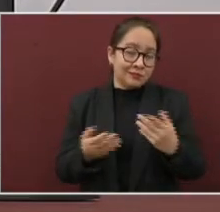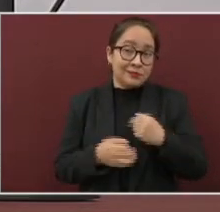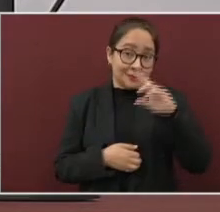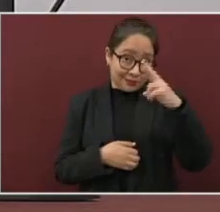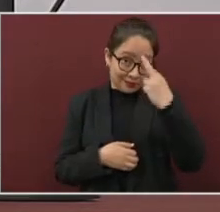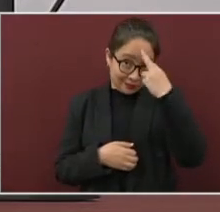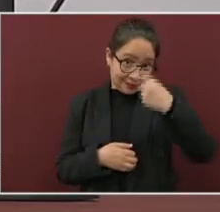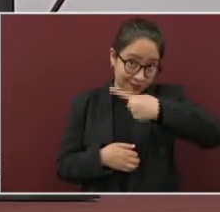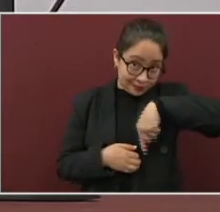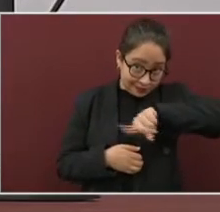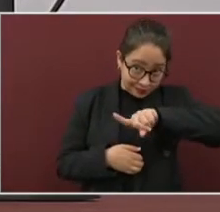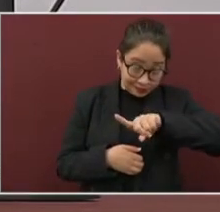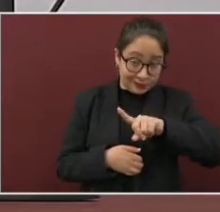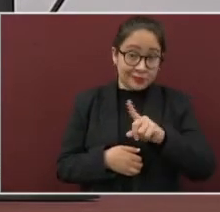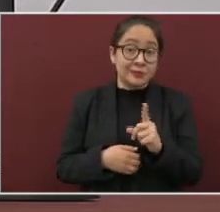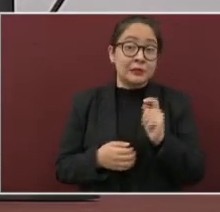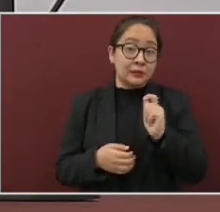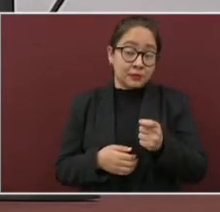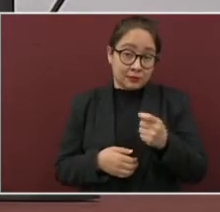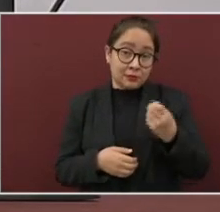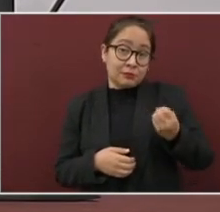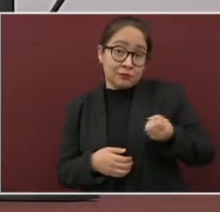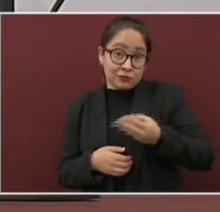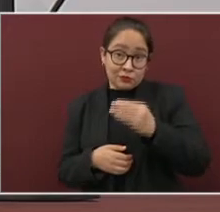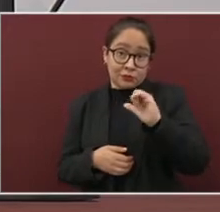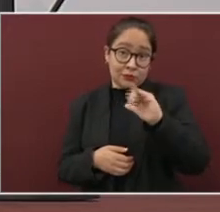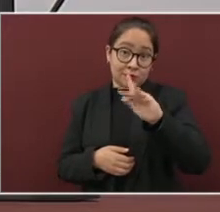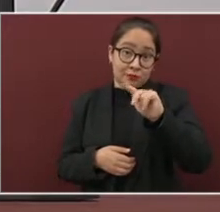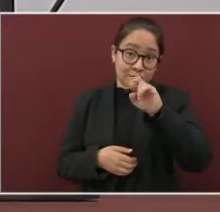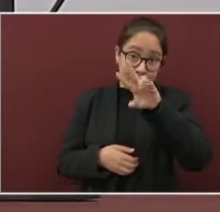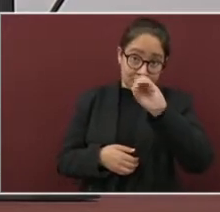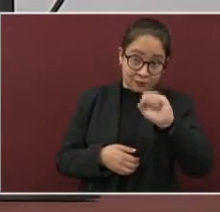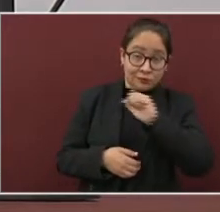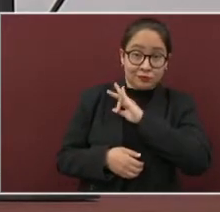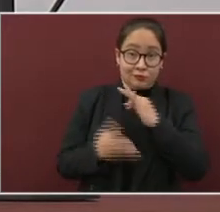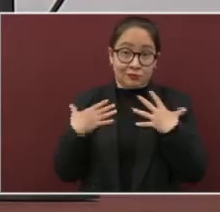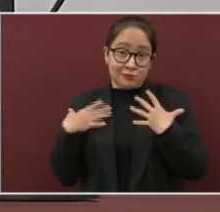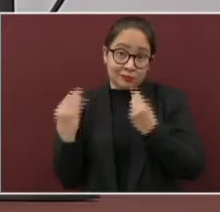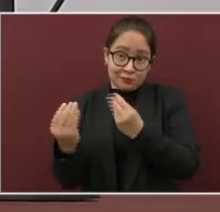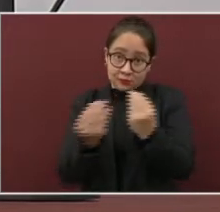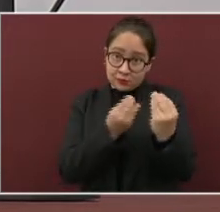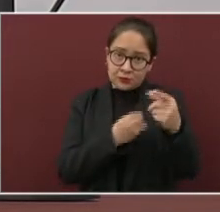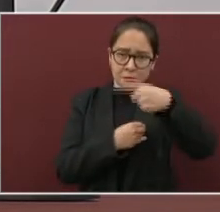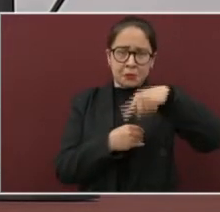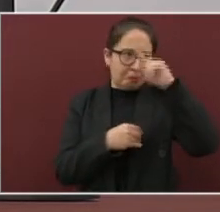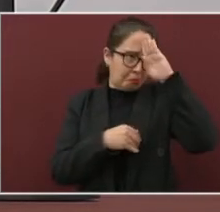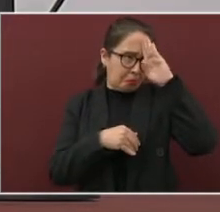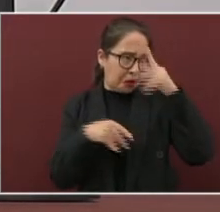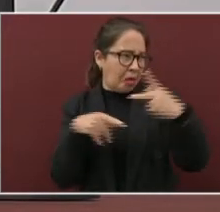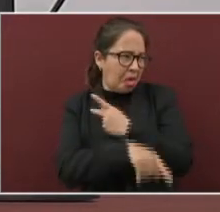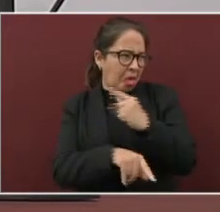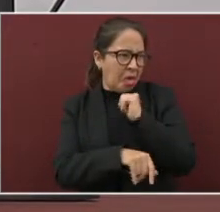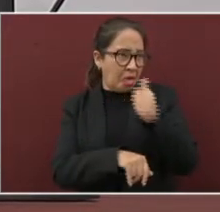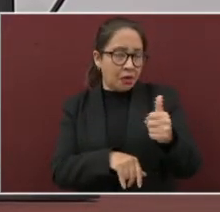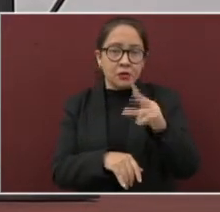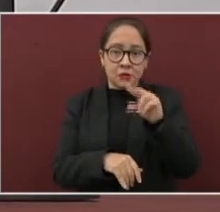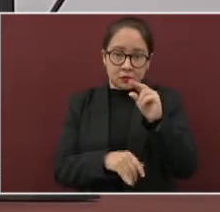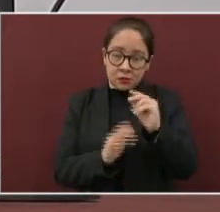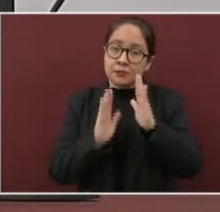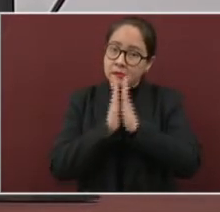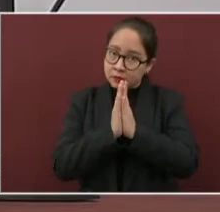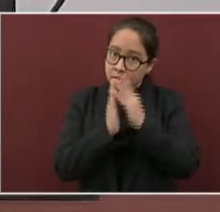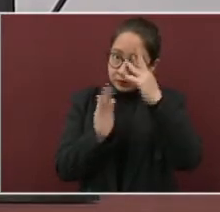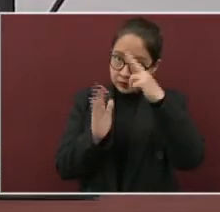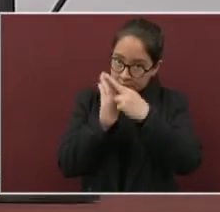indican que la transmisión continúa. No se confíen y no aflojen las medidas de protección básicas. Les muestro los